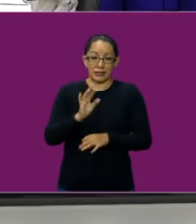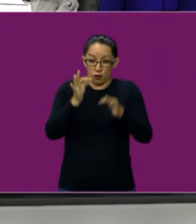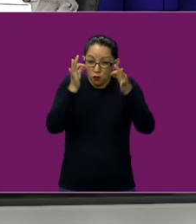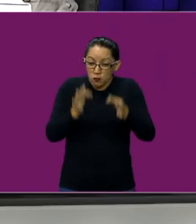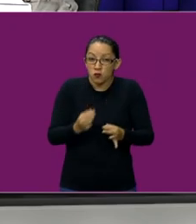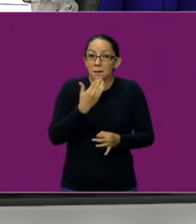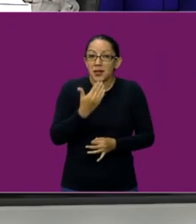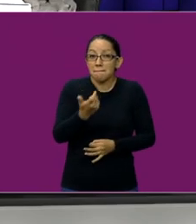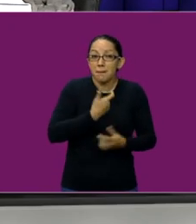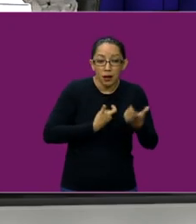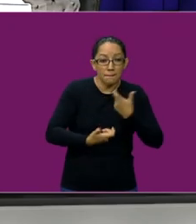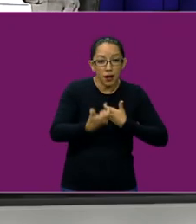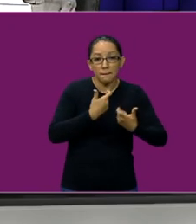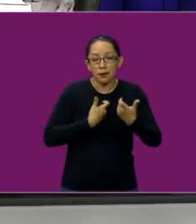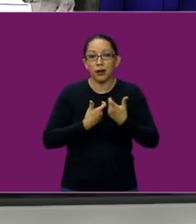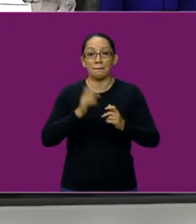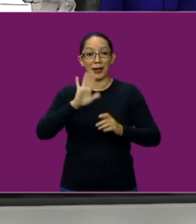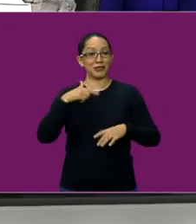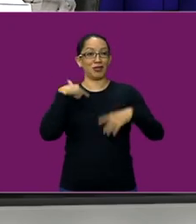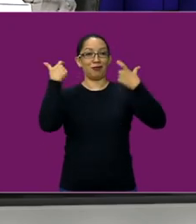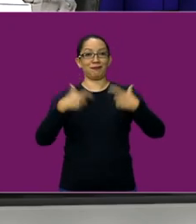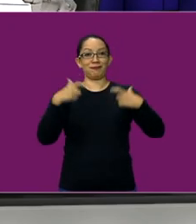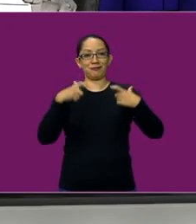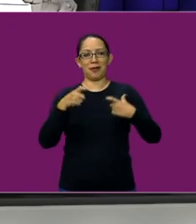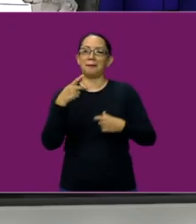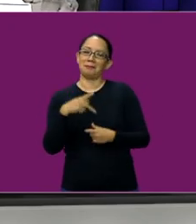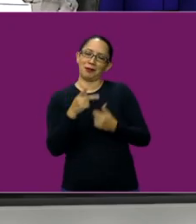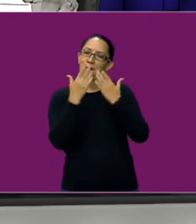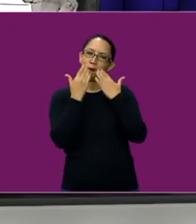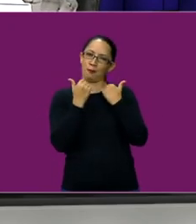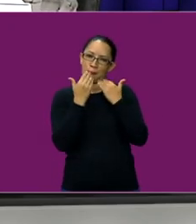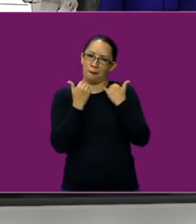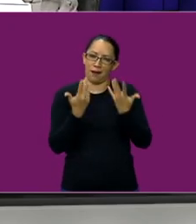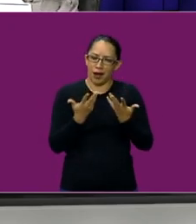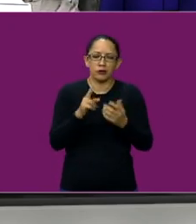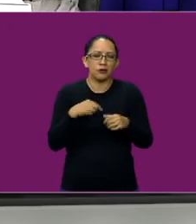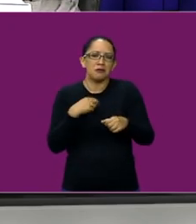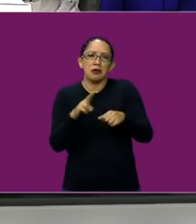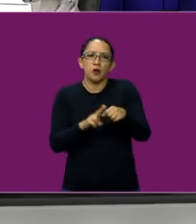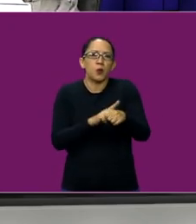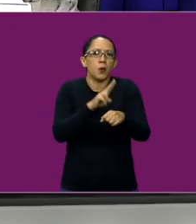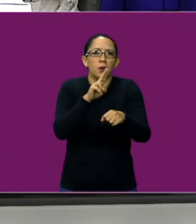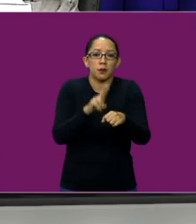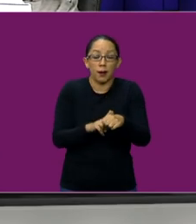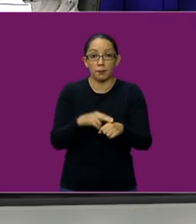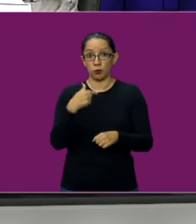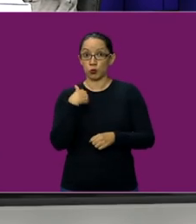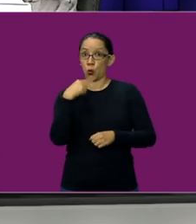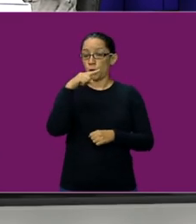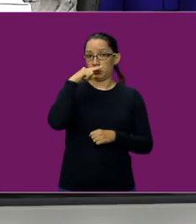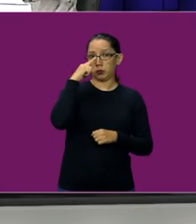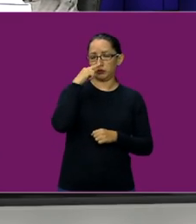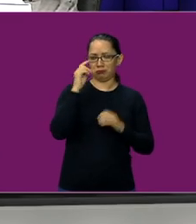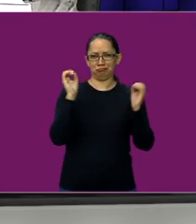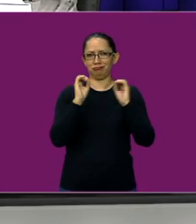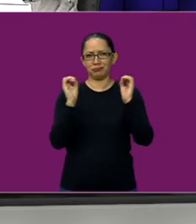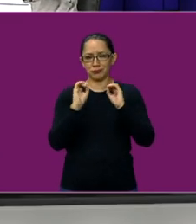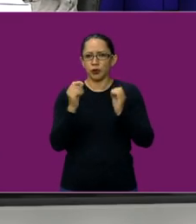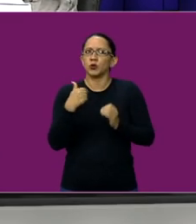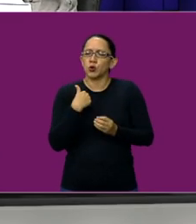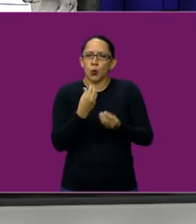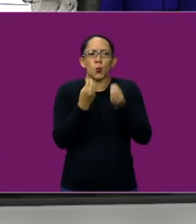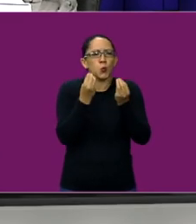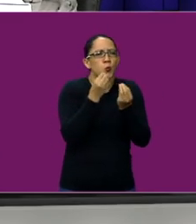y en todo lo que hago, porque hago mucha labor, digo, y no es presunción ni nada, pero hago muchísima labor altruista.